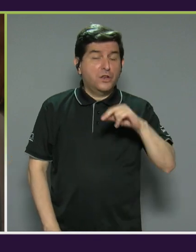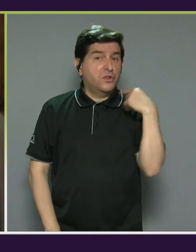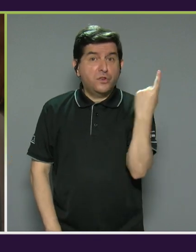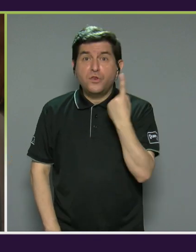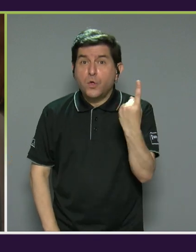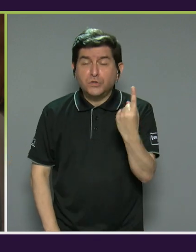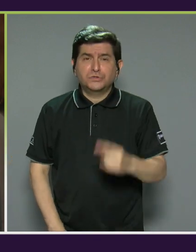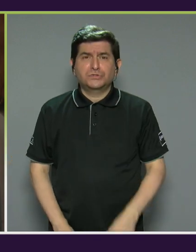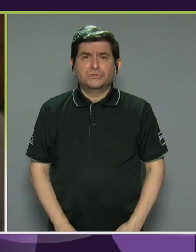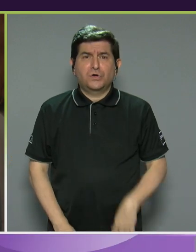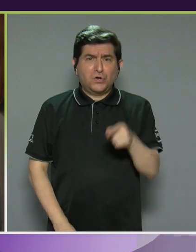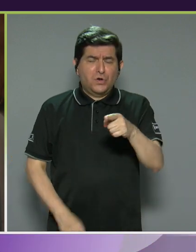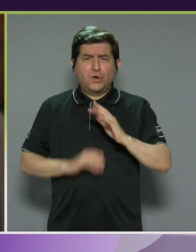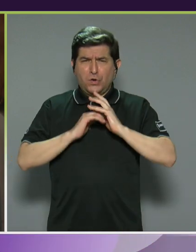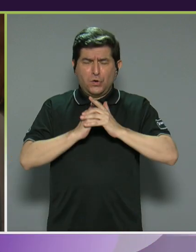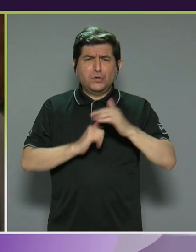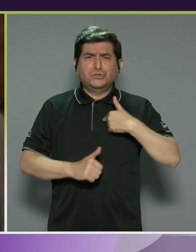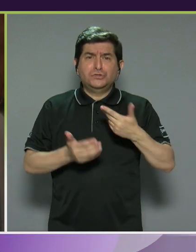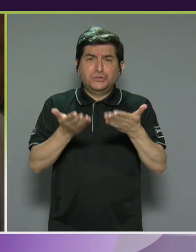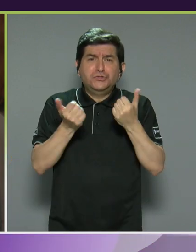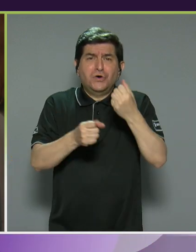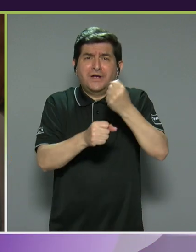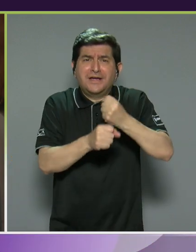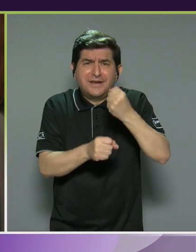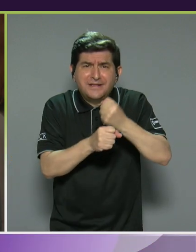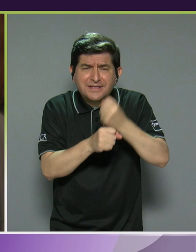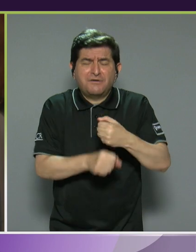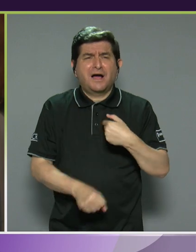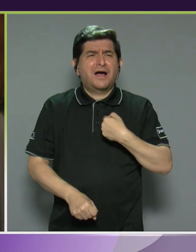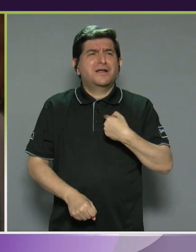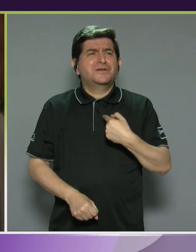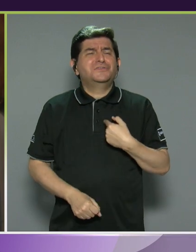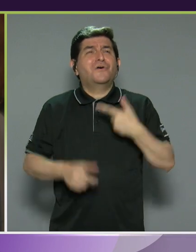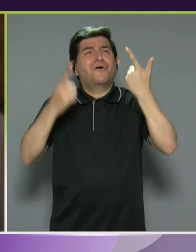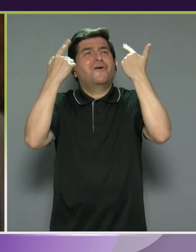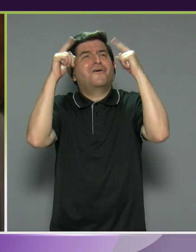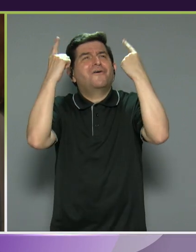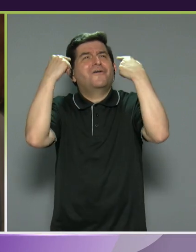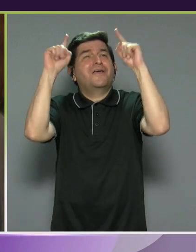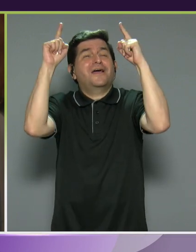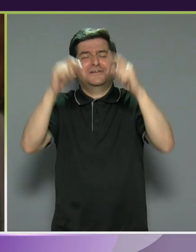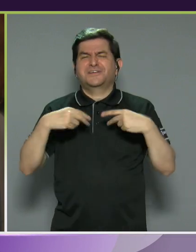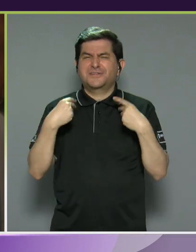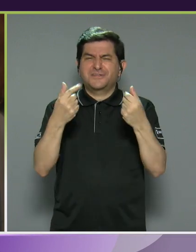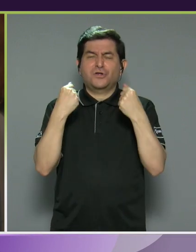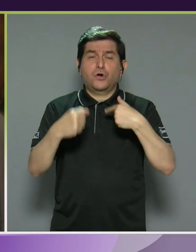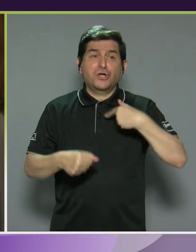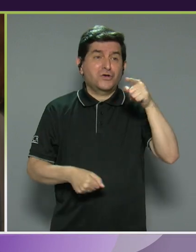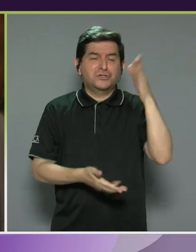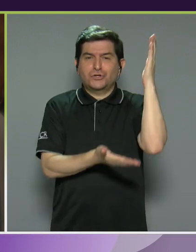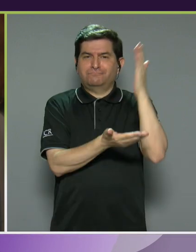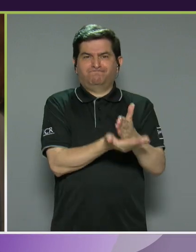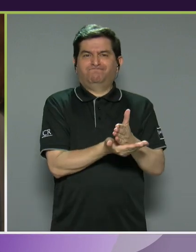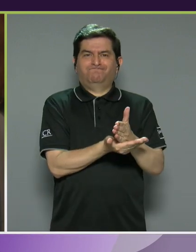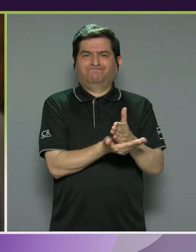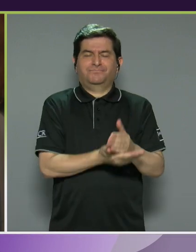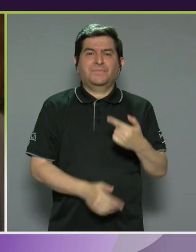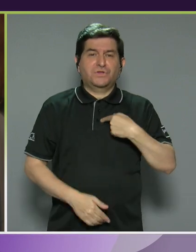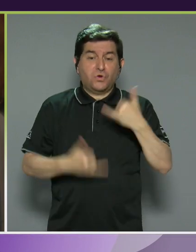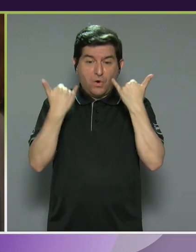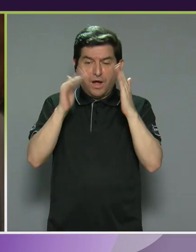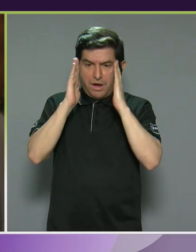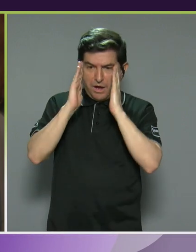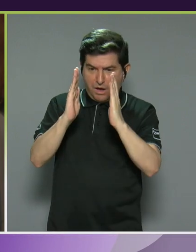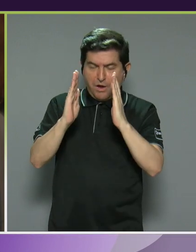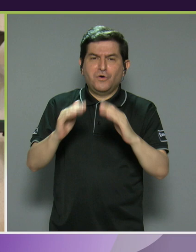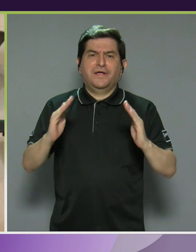por el autismo, sino, yo quería trabajar, yo iba con mucho éxito, iba mucho rápido y tuve que dejar eso, tuve que dedicarme a eso